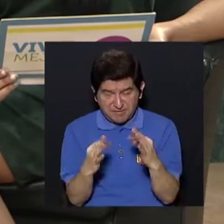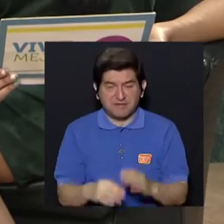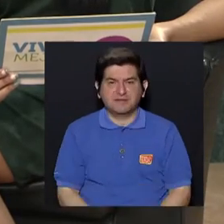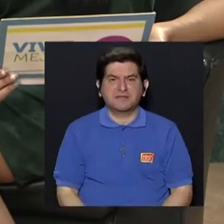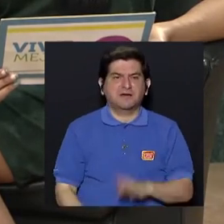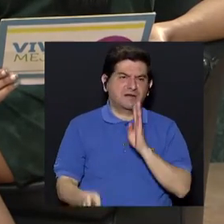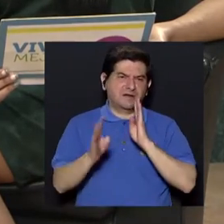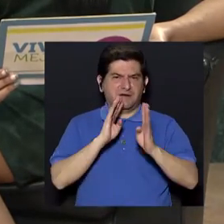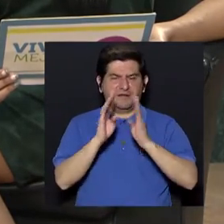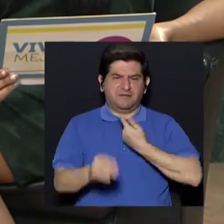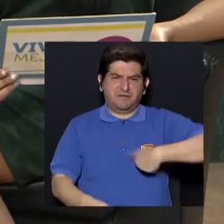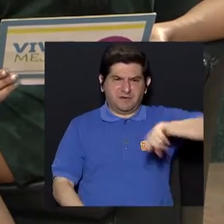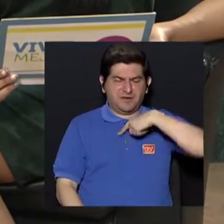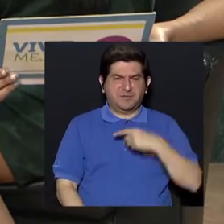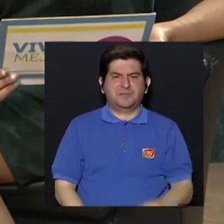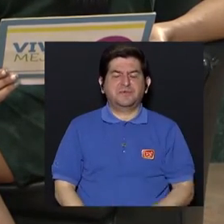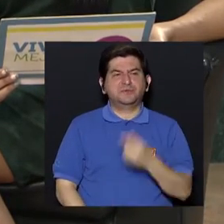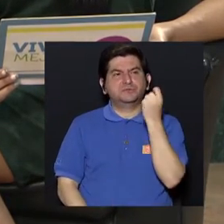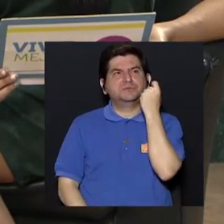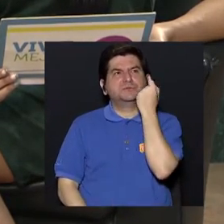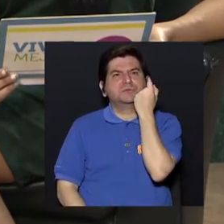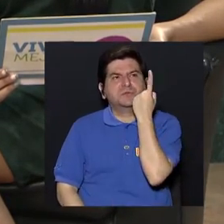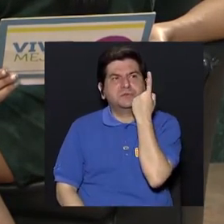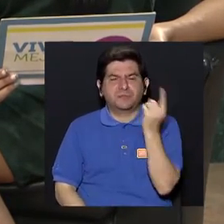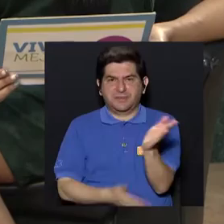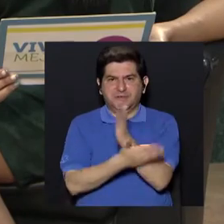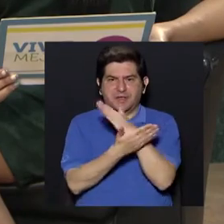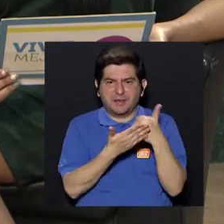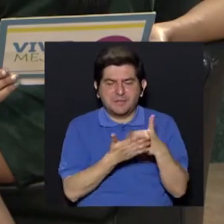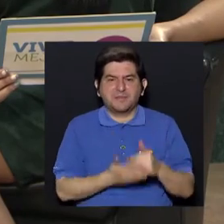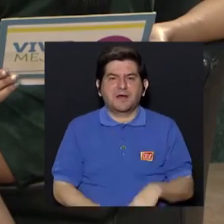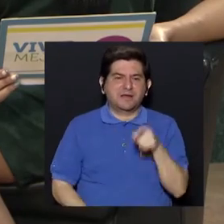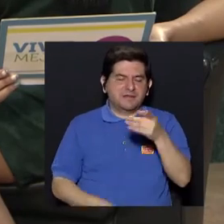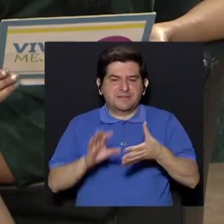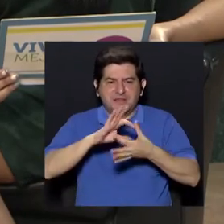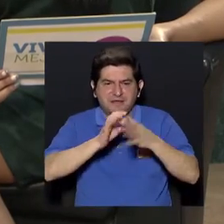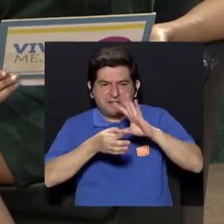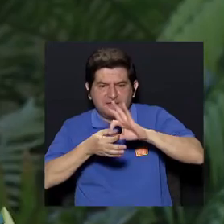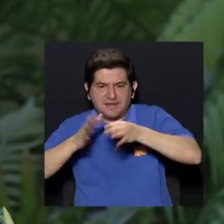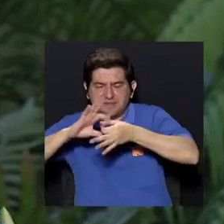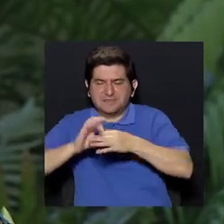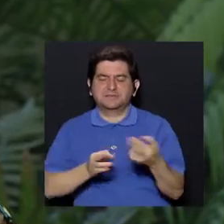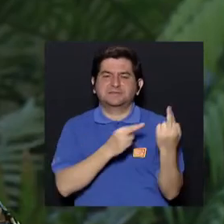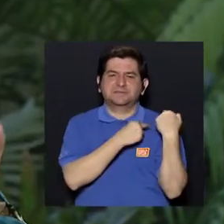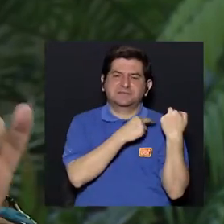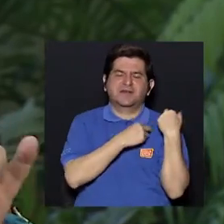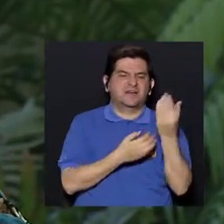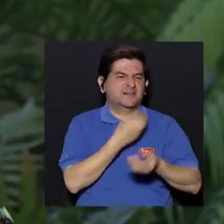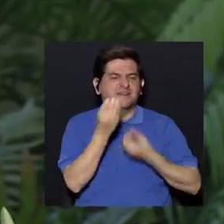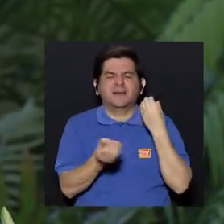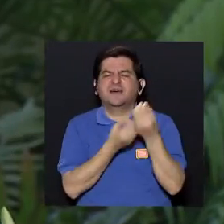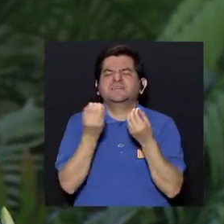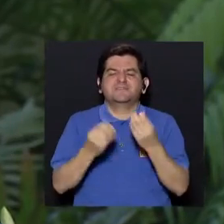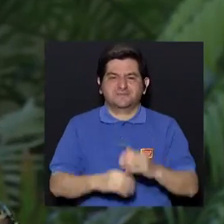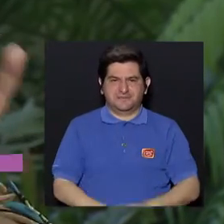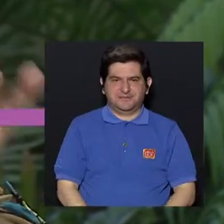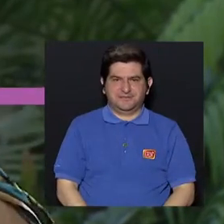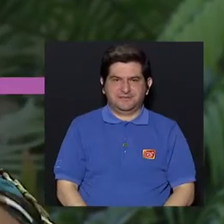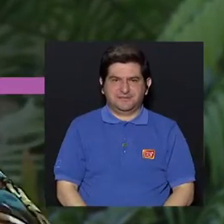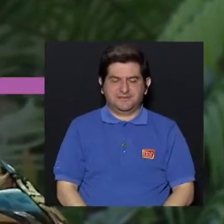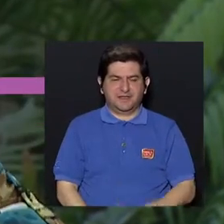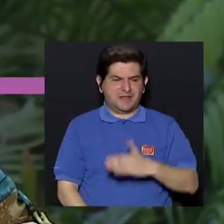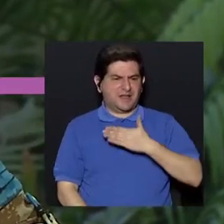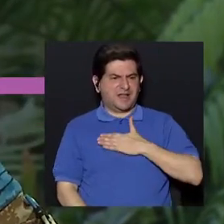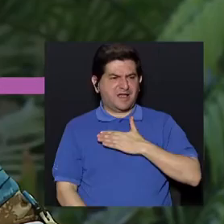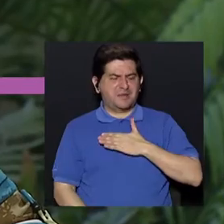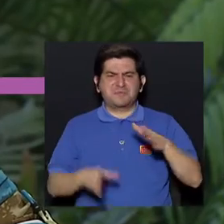porque estamos hablando de que si es algo que entendamos que somos parte de esa cadena de responsabilidad, ¿verdad? Entonces, bueno, ¿qué hacemos con esto? ¿Verdad? ¿Dónde